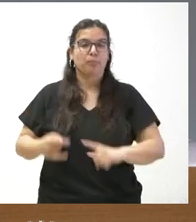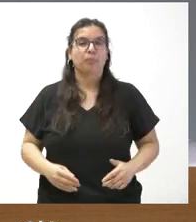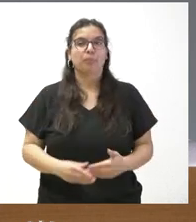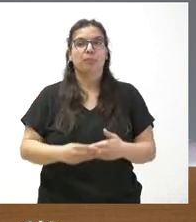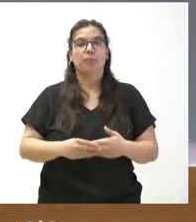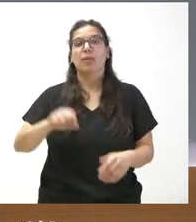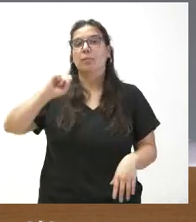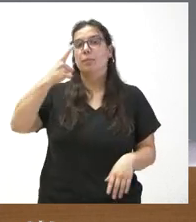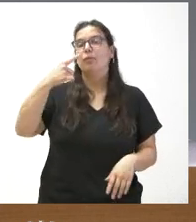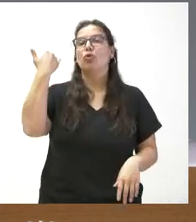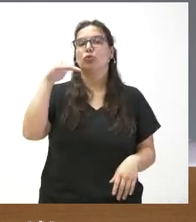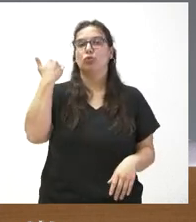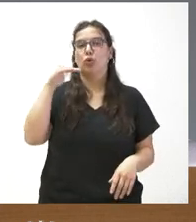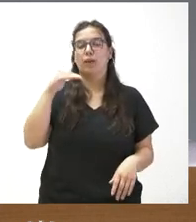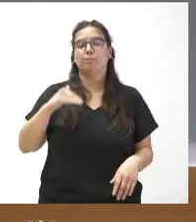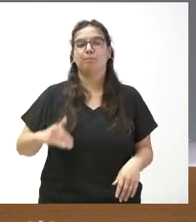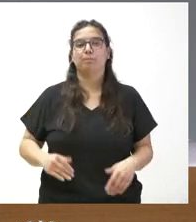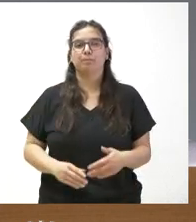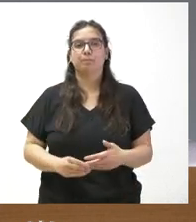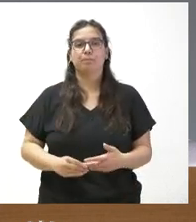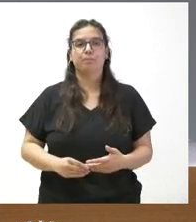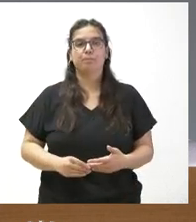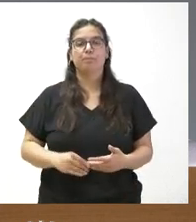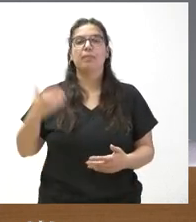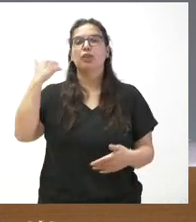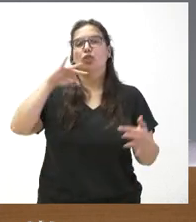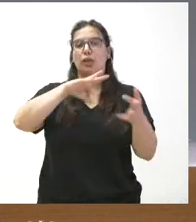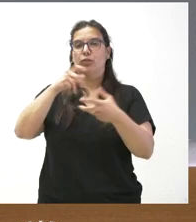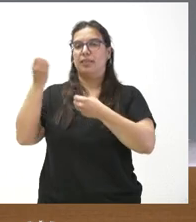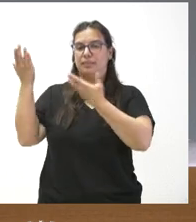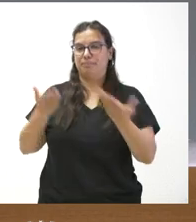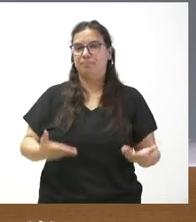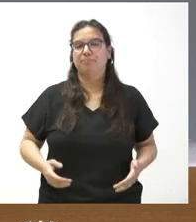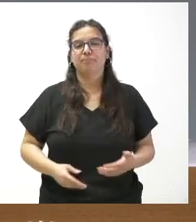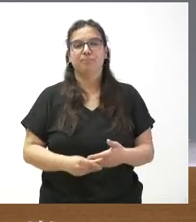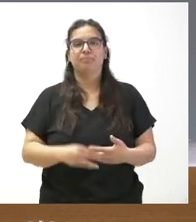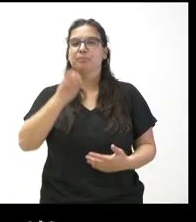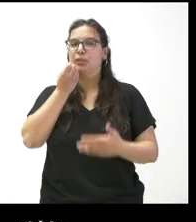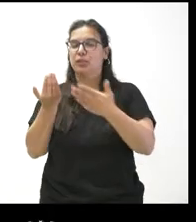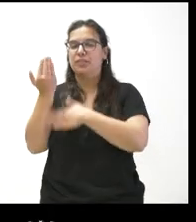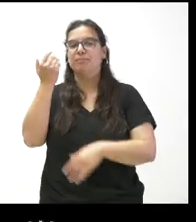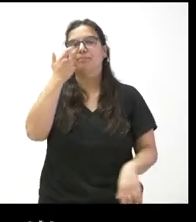iniciamos en Soria con Pedro Lafuente, de Soria Noticias. Cuando quieras, Pedro, adelante. Buenos días.